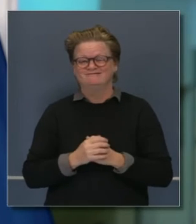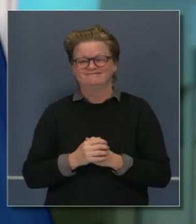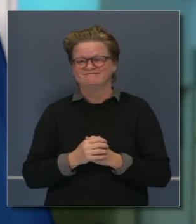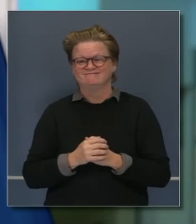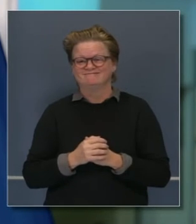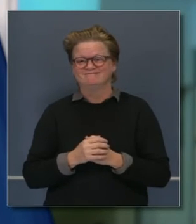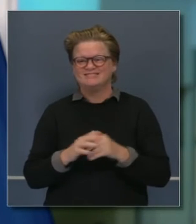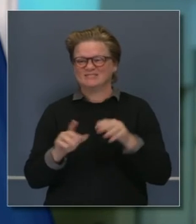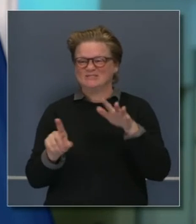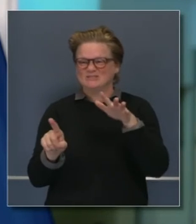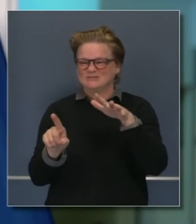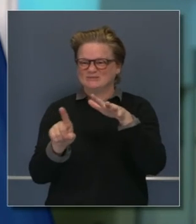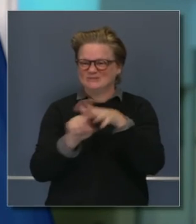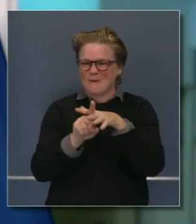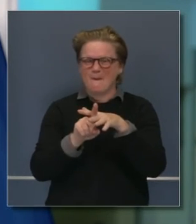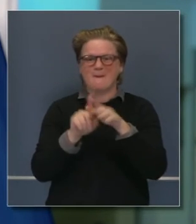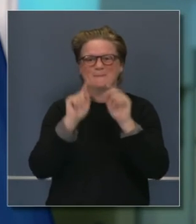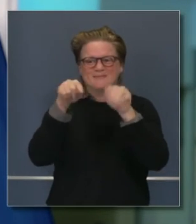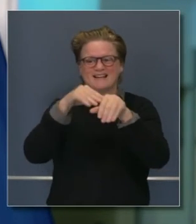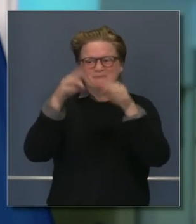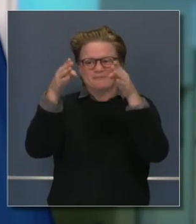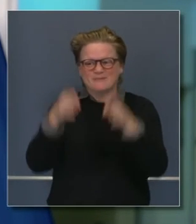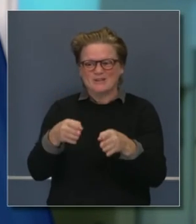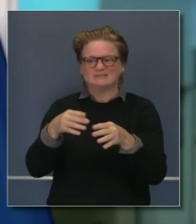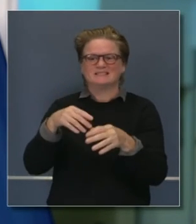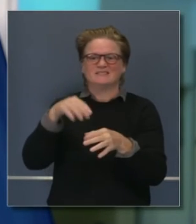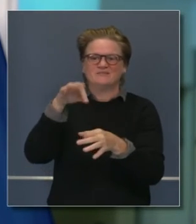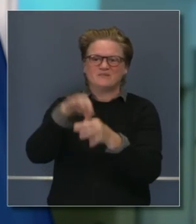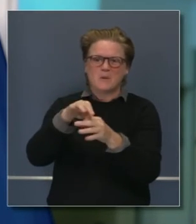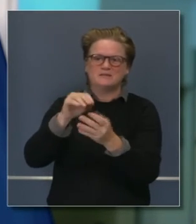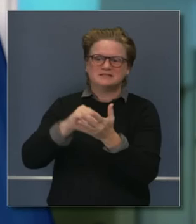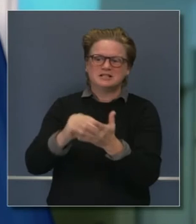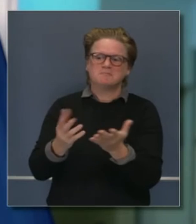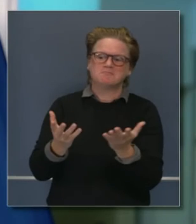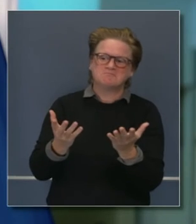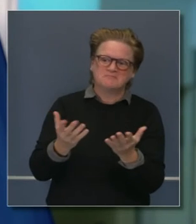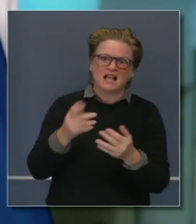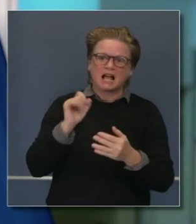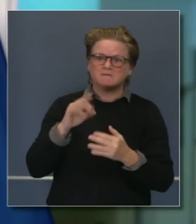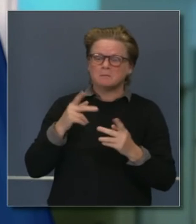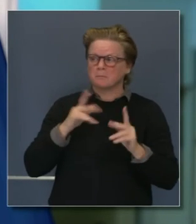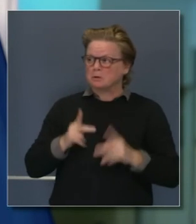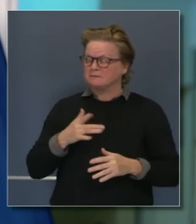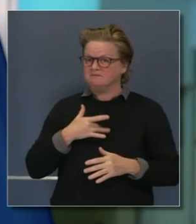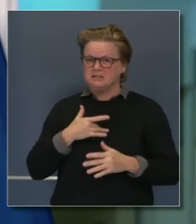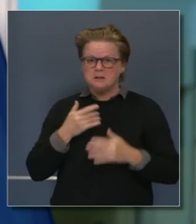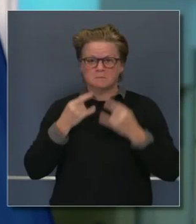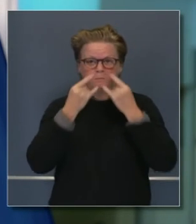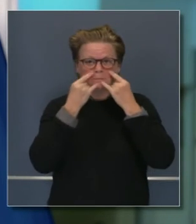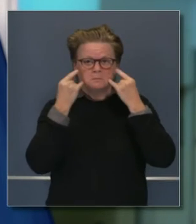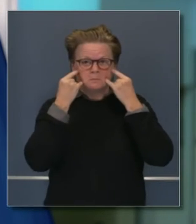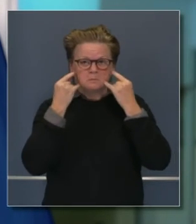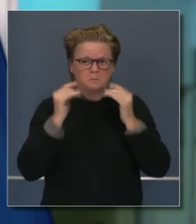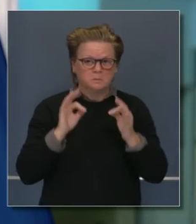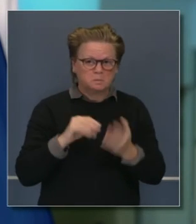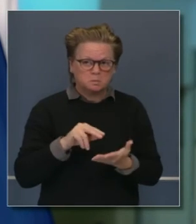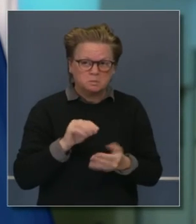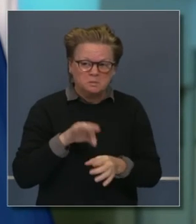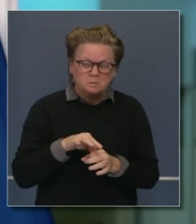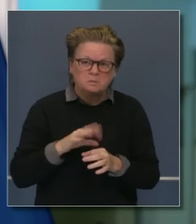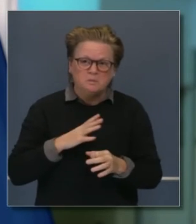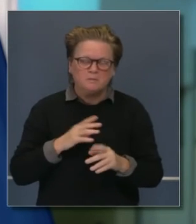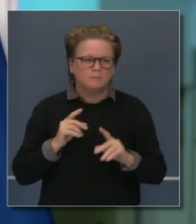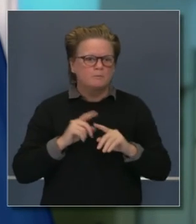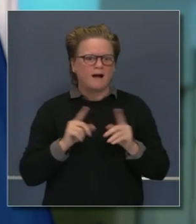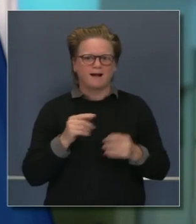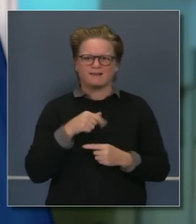como una alternativa a votar en persona. Creo en votar en persona para los que quieran esa opción, esa alternativa.